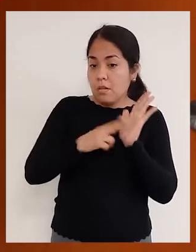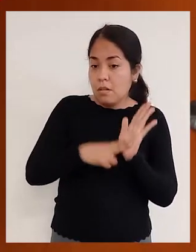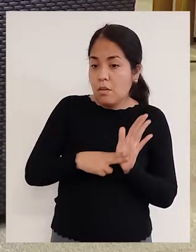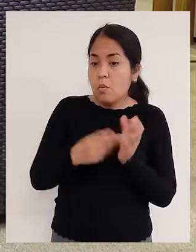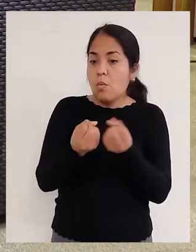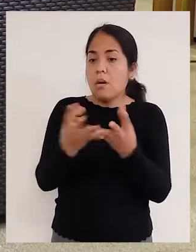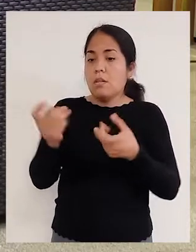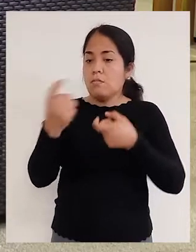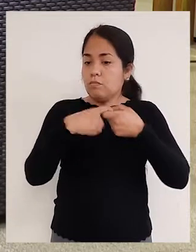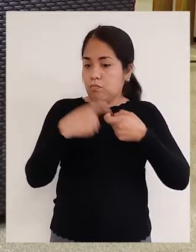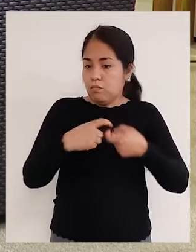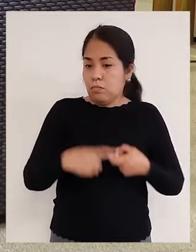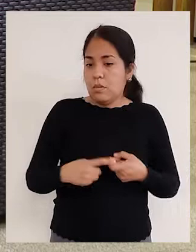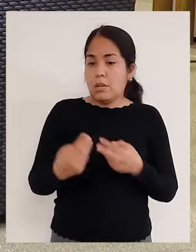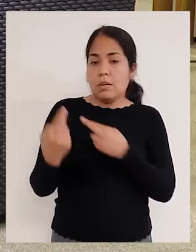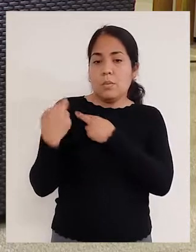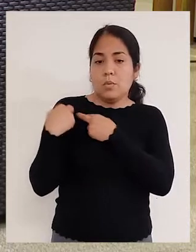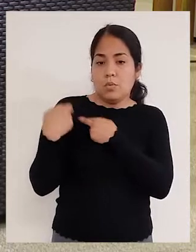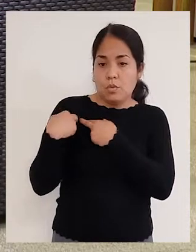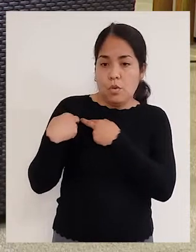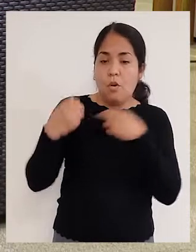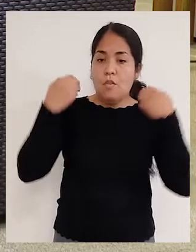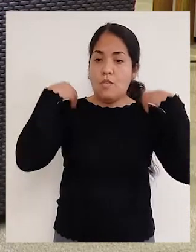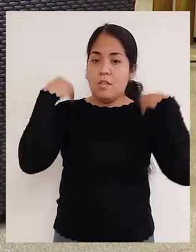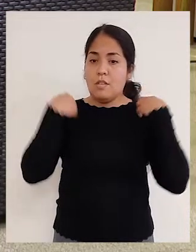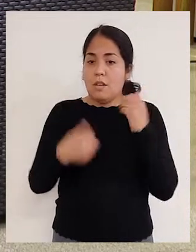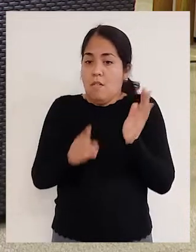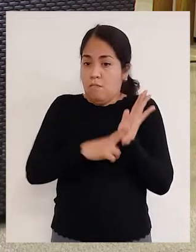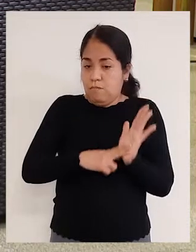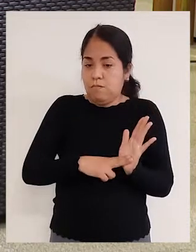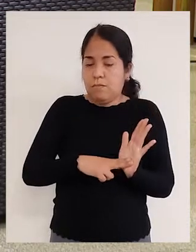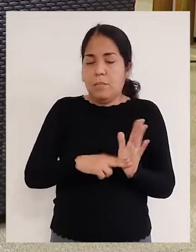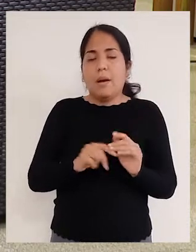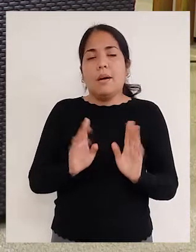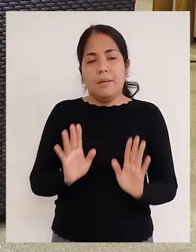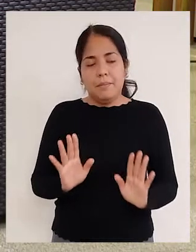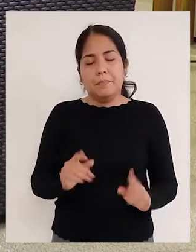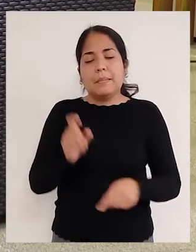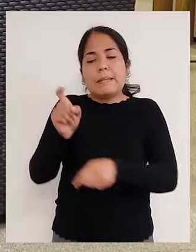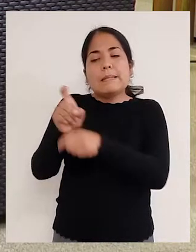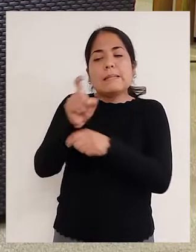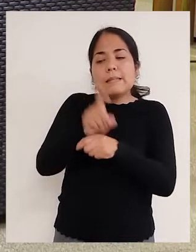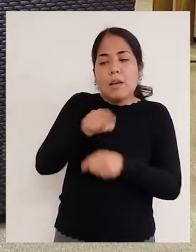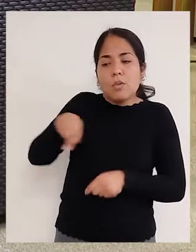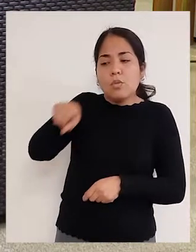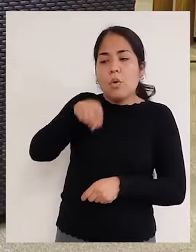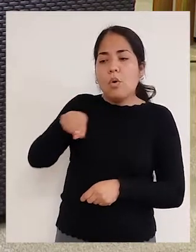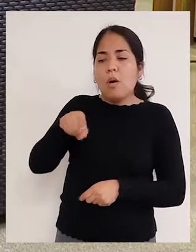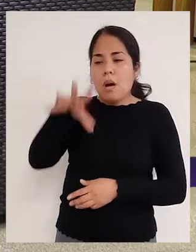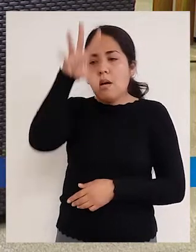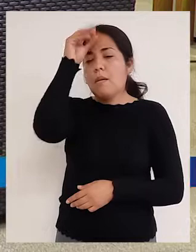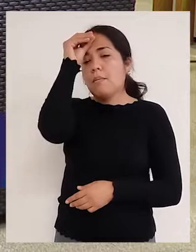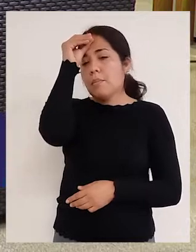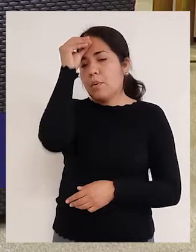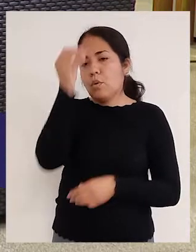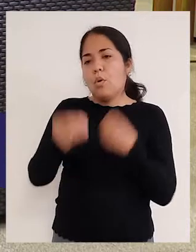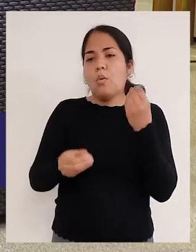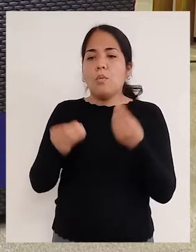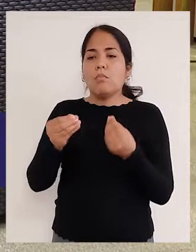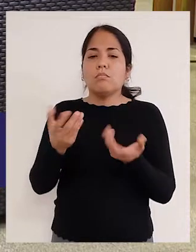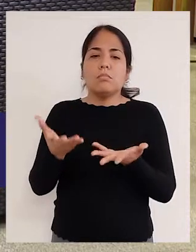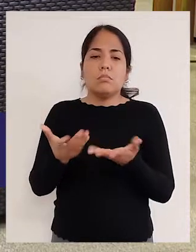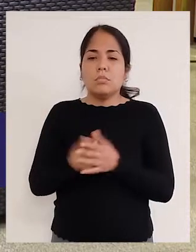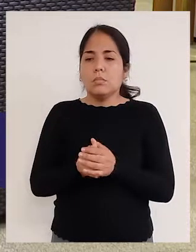registros, que está a cargo de la Dirección de Investigación y Registro, donde enseñamos cómo deben usar